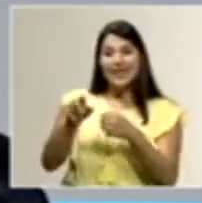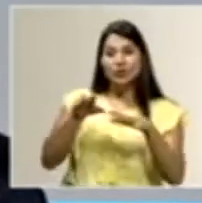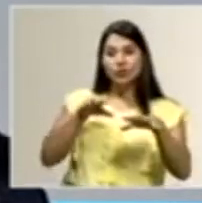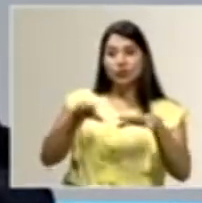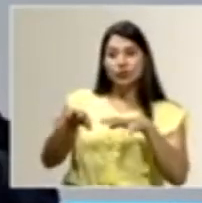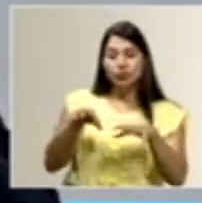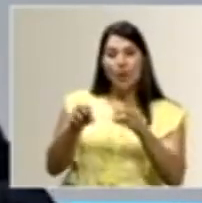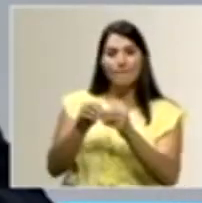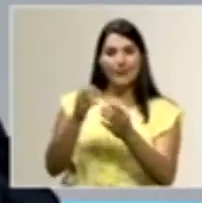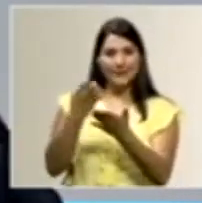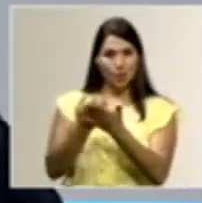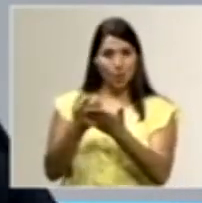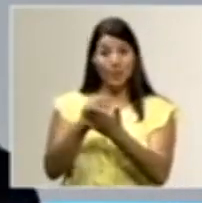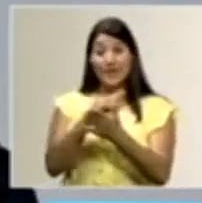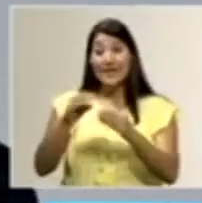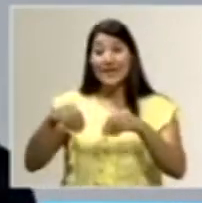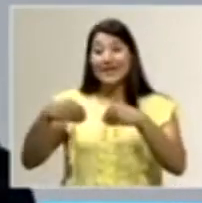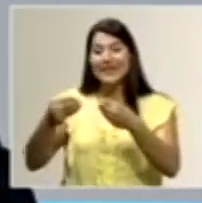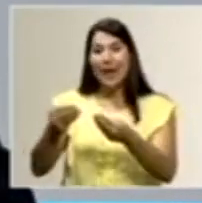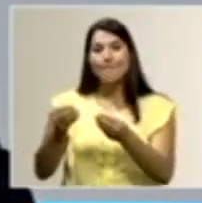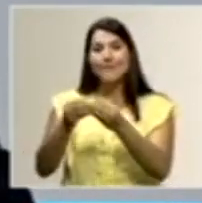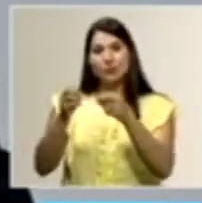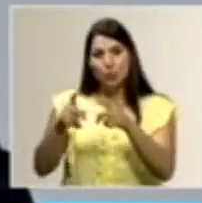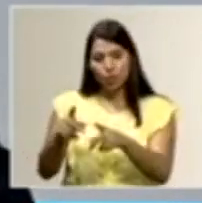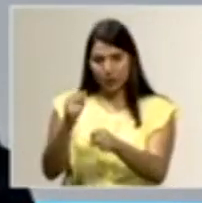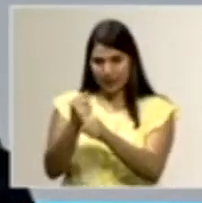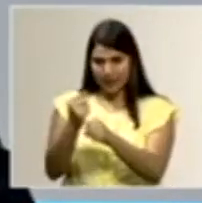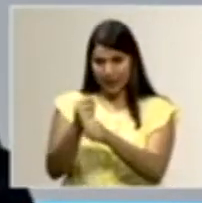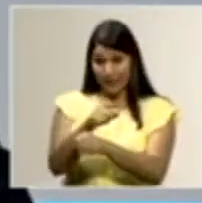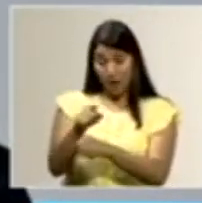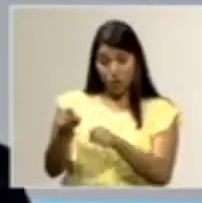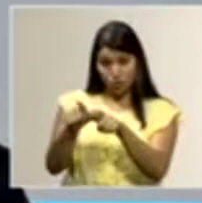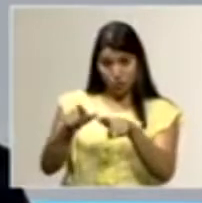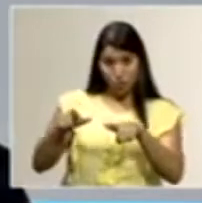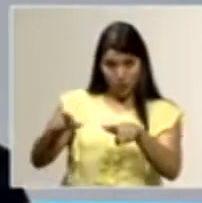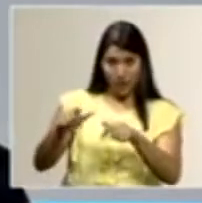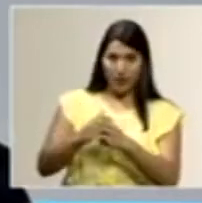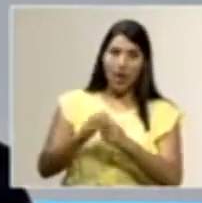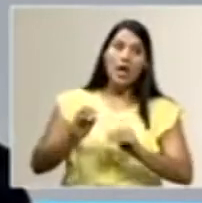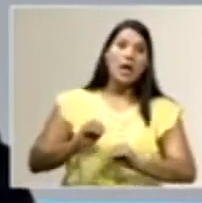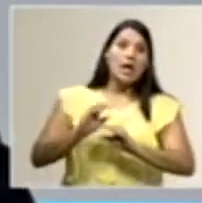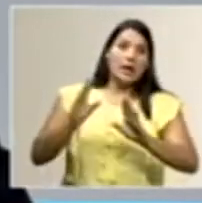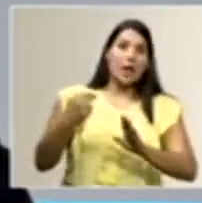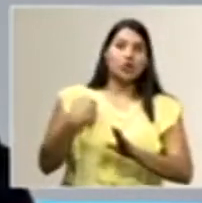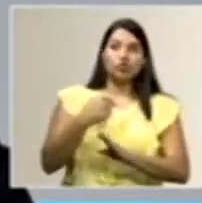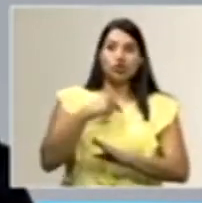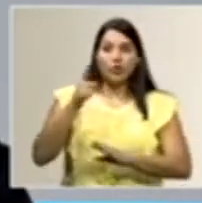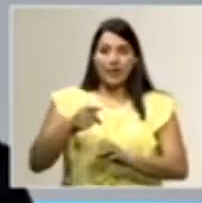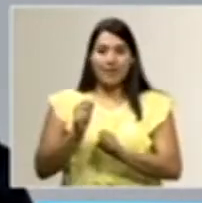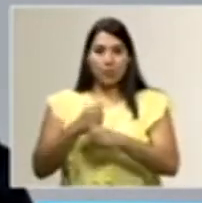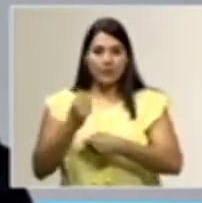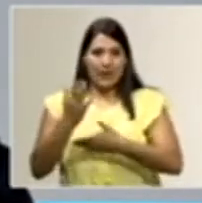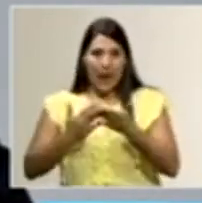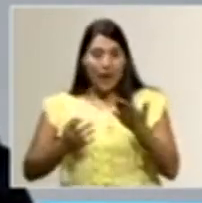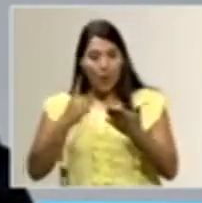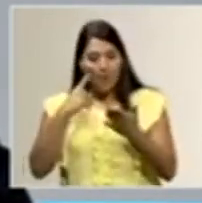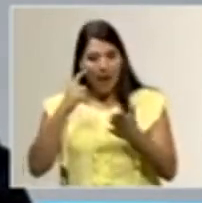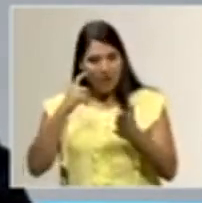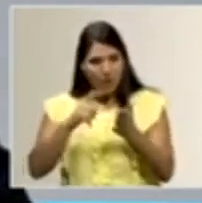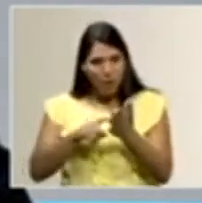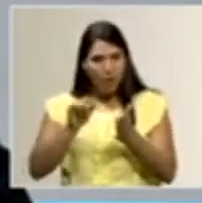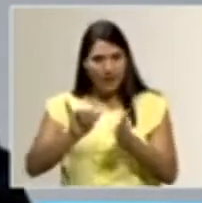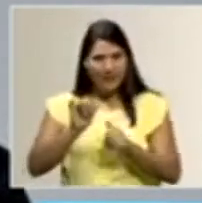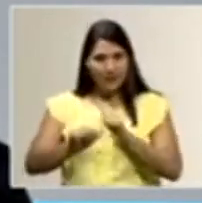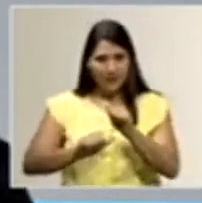economía y le trae trabajo a esos lugares que hoy están rezagados. Claro que teníamos que hacer algo. Y bueno, en buena hora el presidente